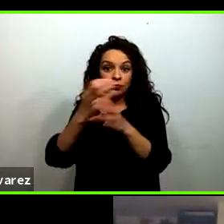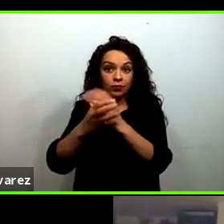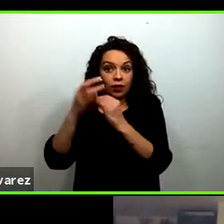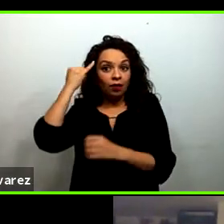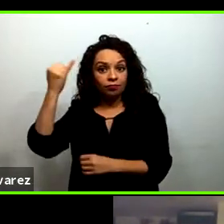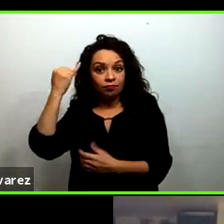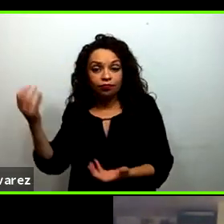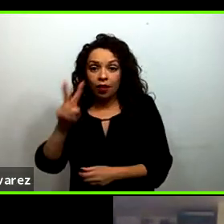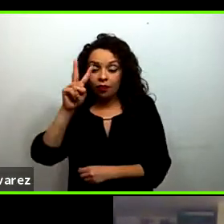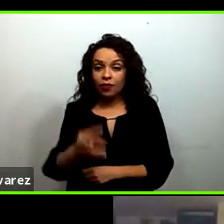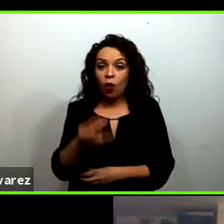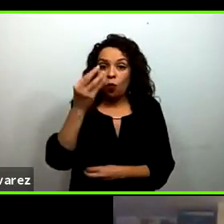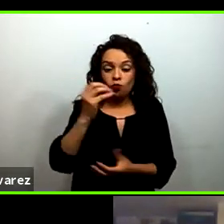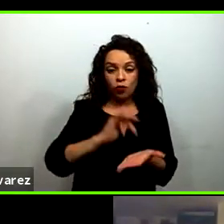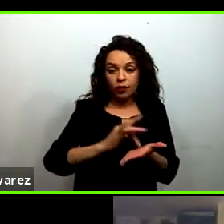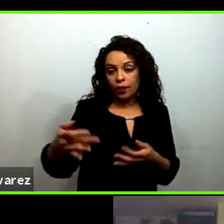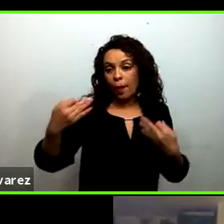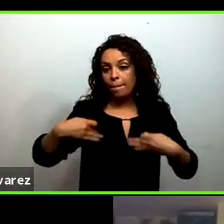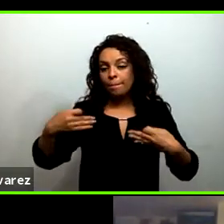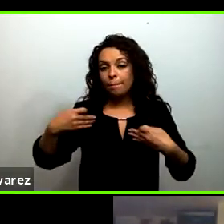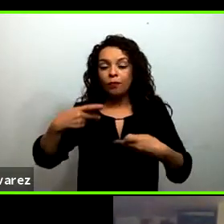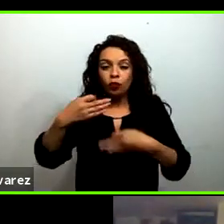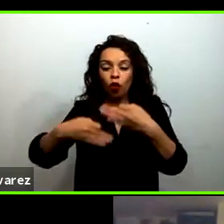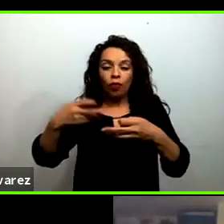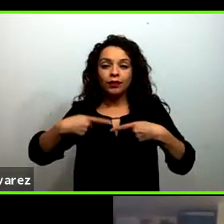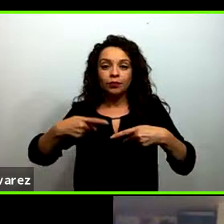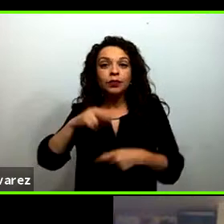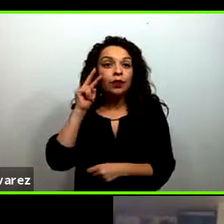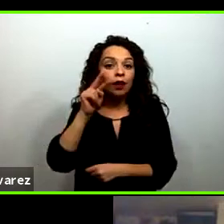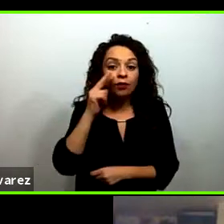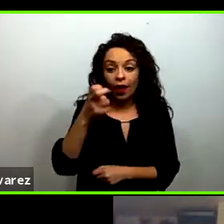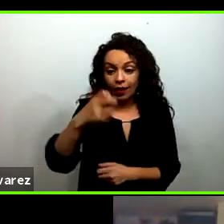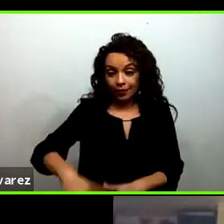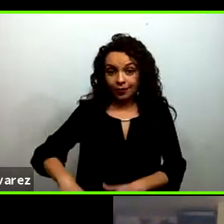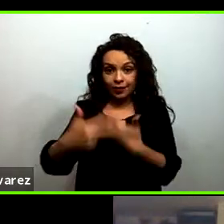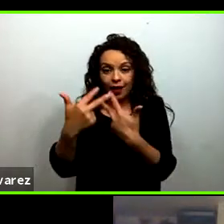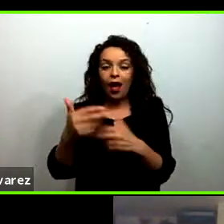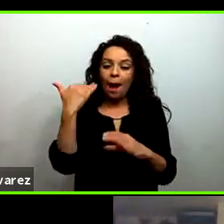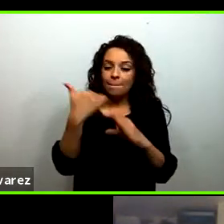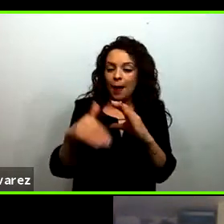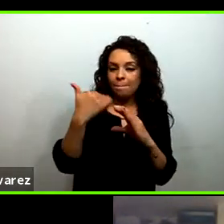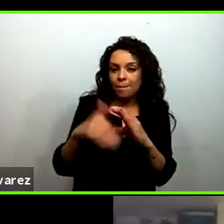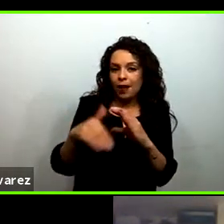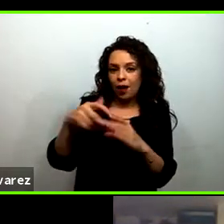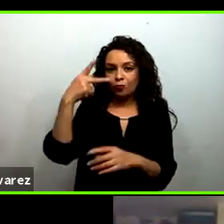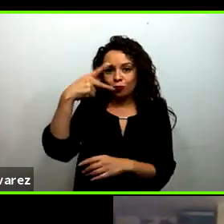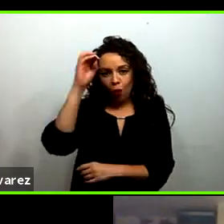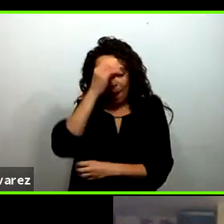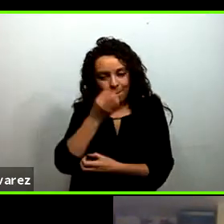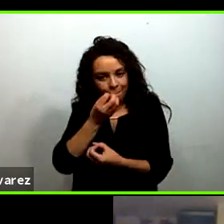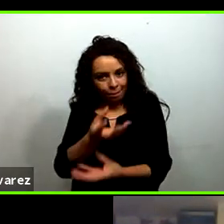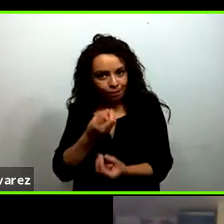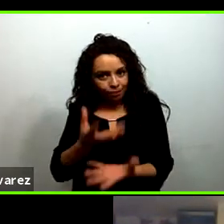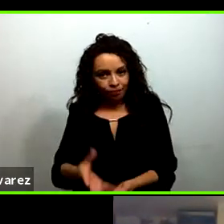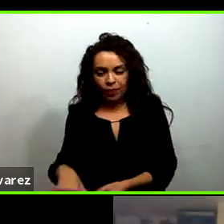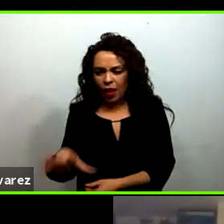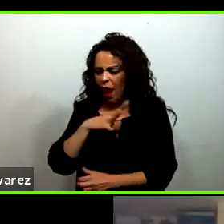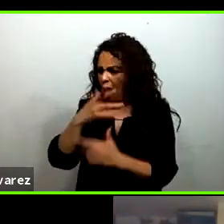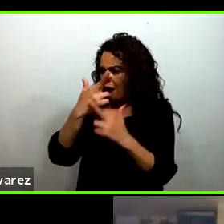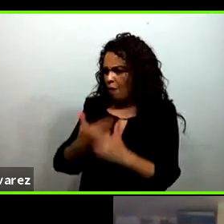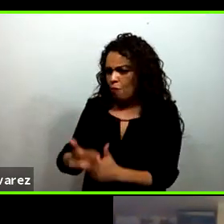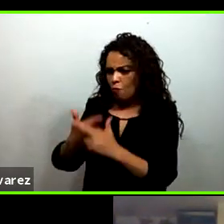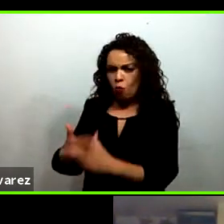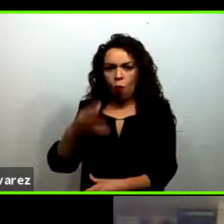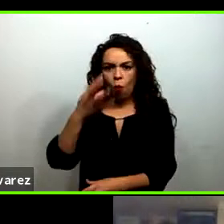comentarios que iban dejando en el chat nos quedamos con muchísimo material para reflexionar y